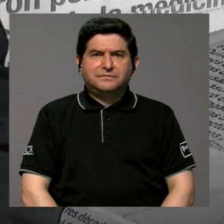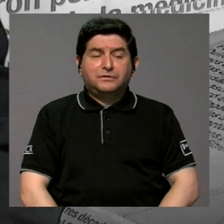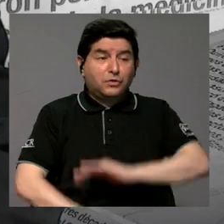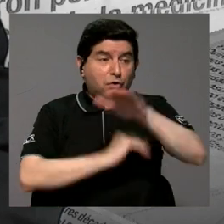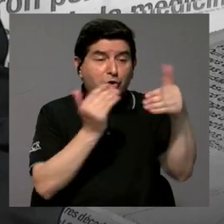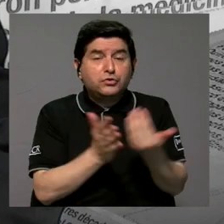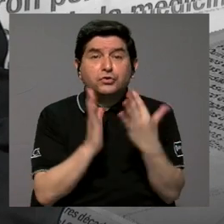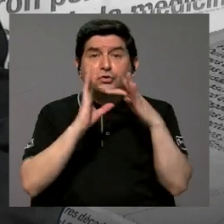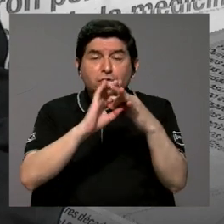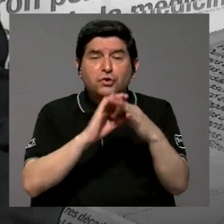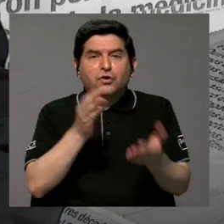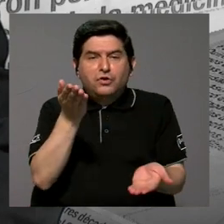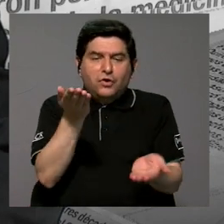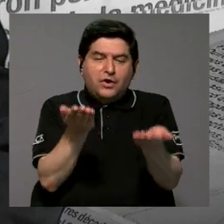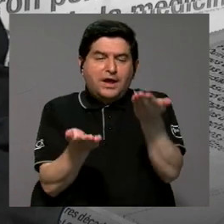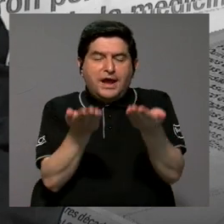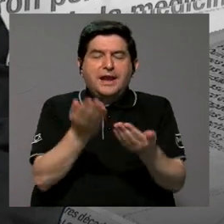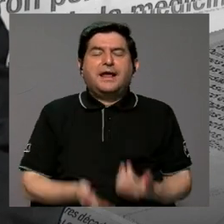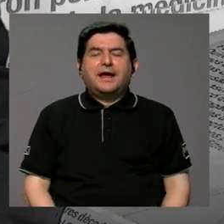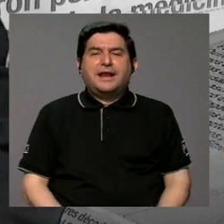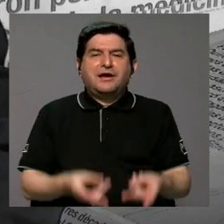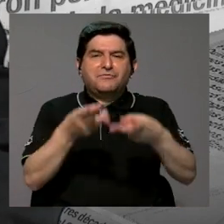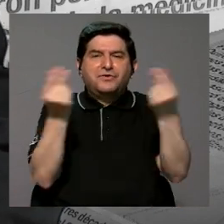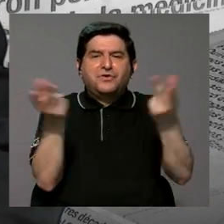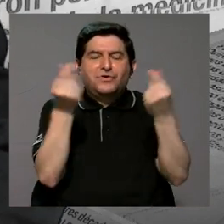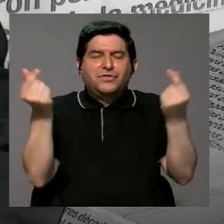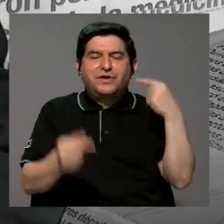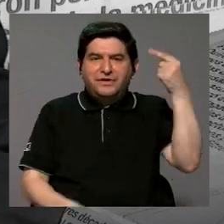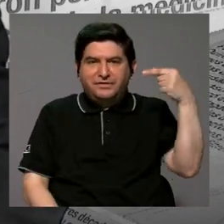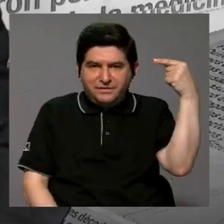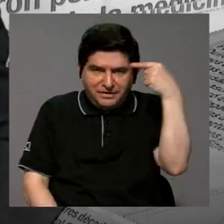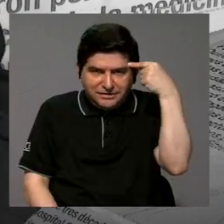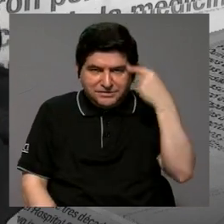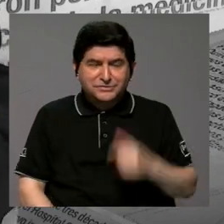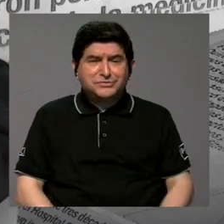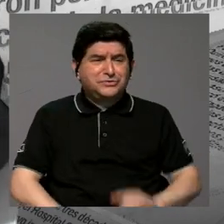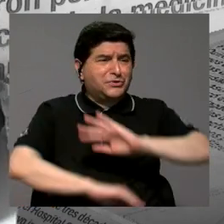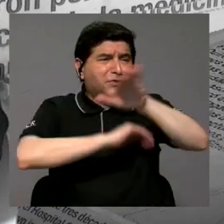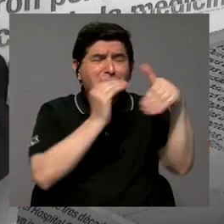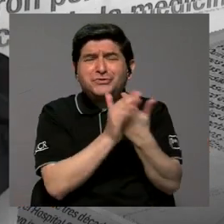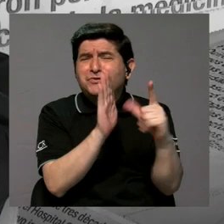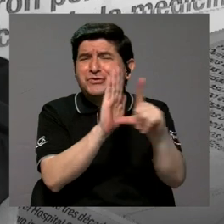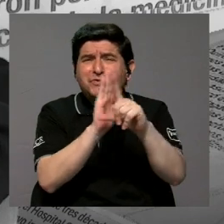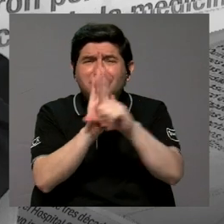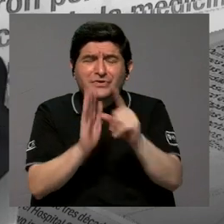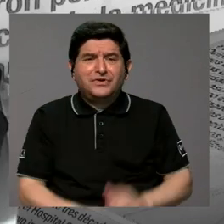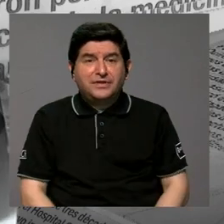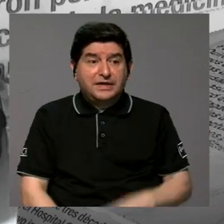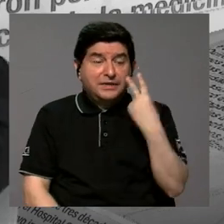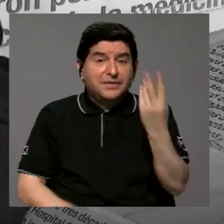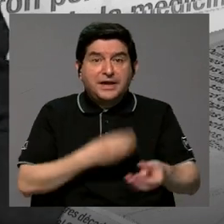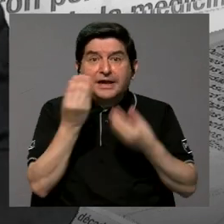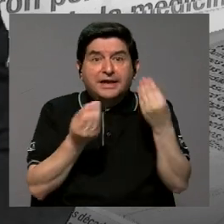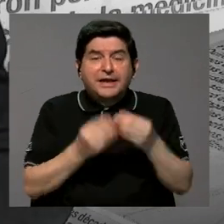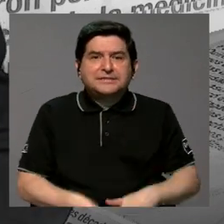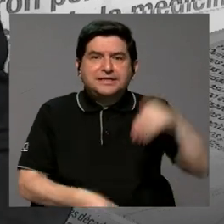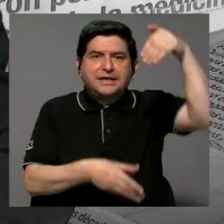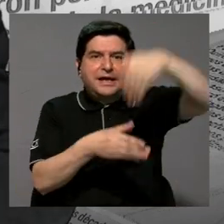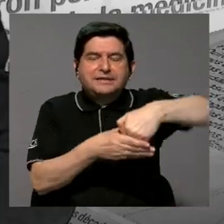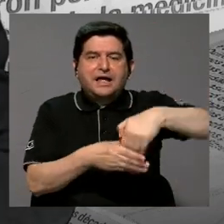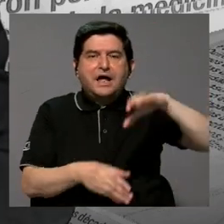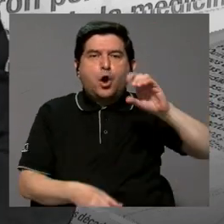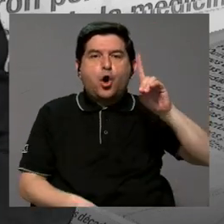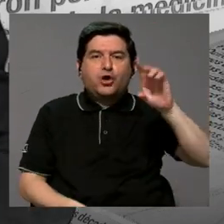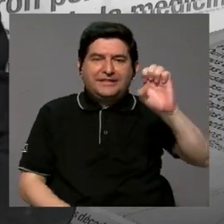todo lo que tuvo que ver con el equilibrio fiscal, en fin, todas esas leyes, ver en carrera cómo hacemos para entrar a la OAS,